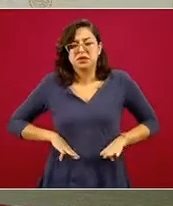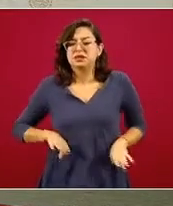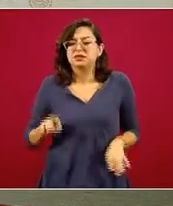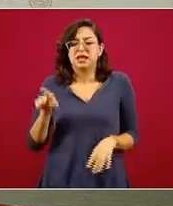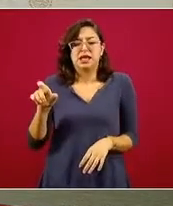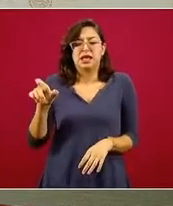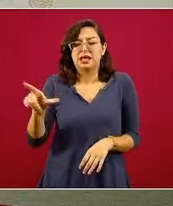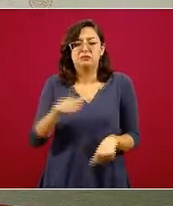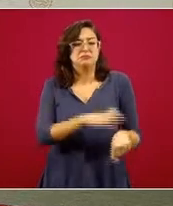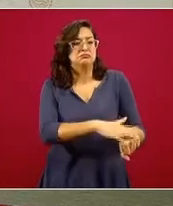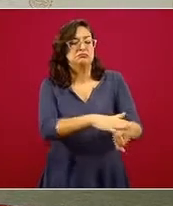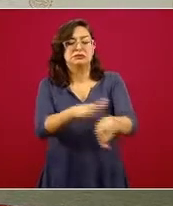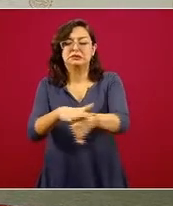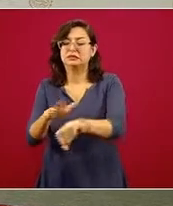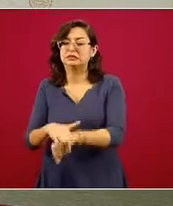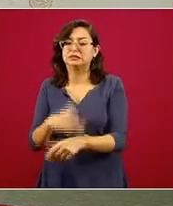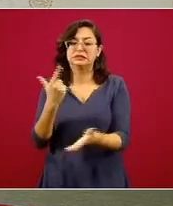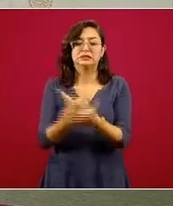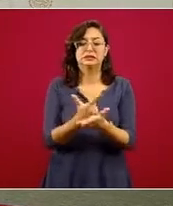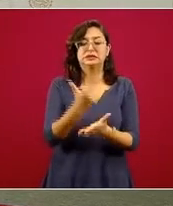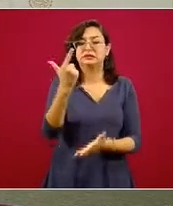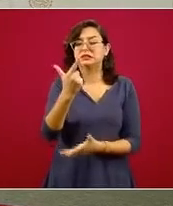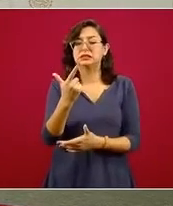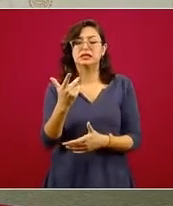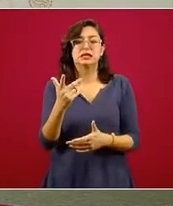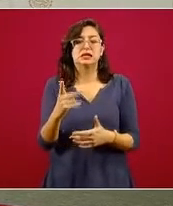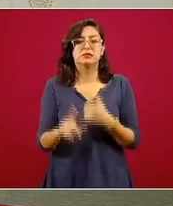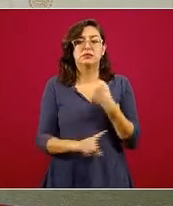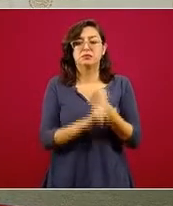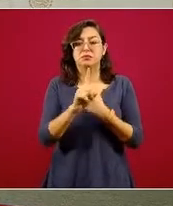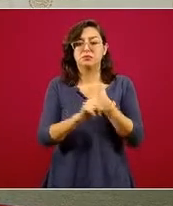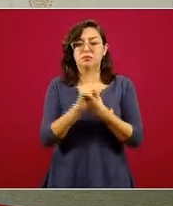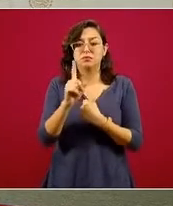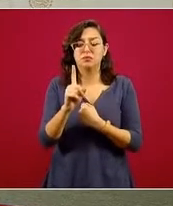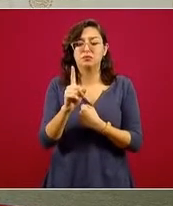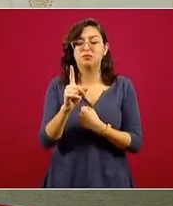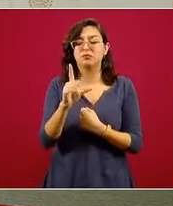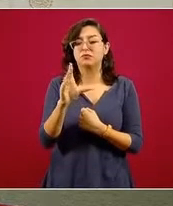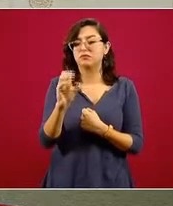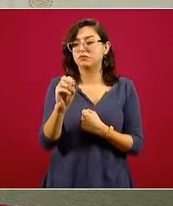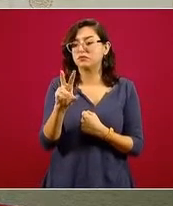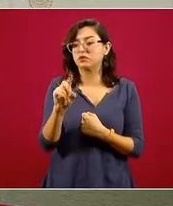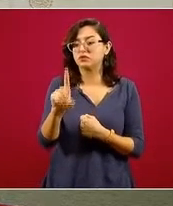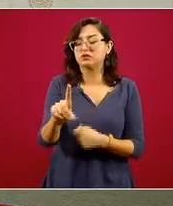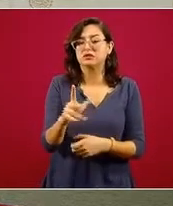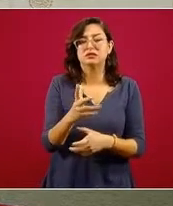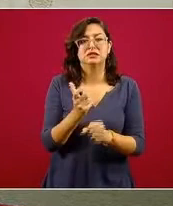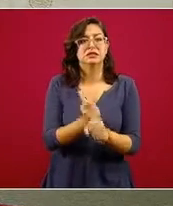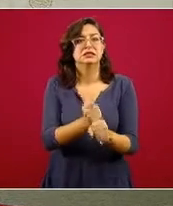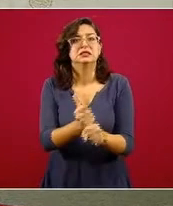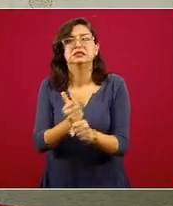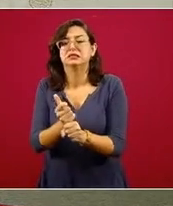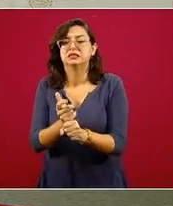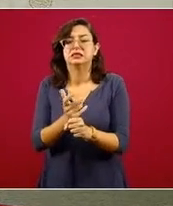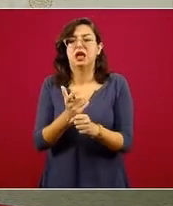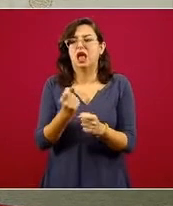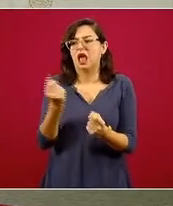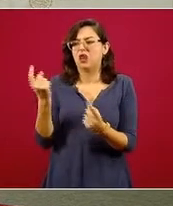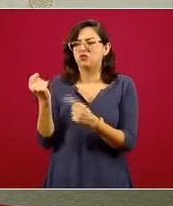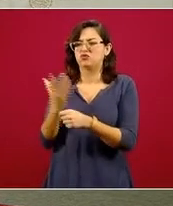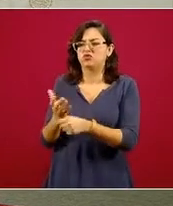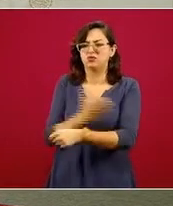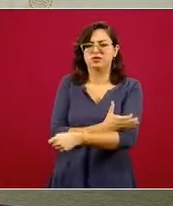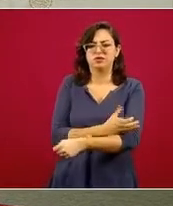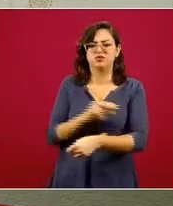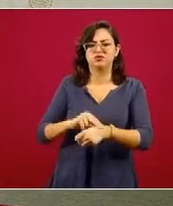expresivo en alertar sobre el COVID casi de manera angustiosa. Le valió algunas críticas por parte de algunos colegas,